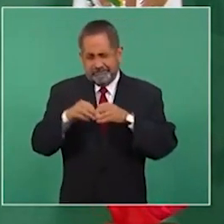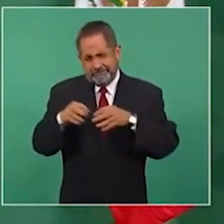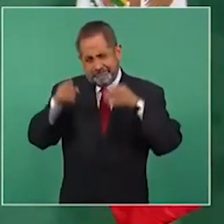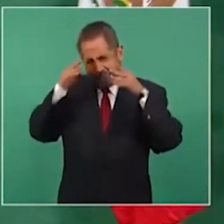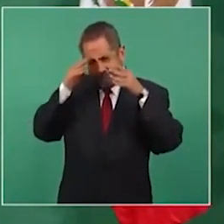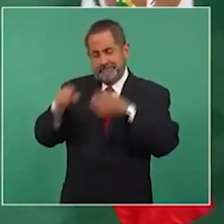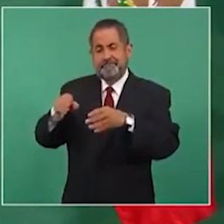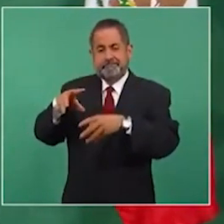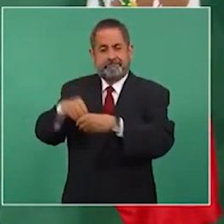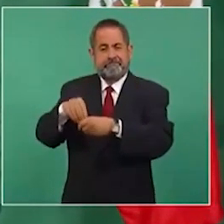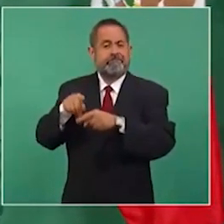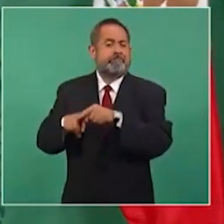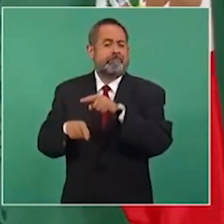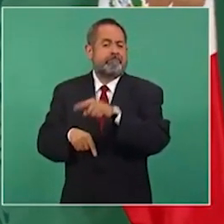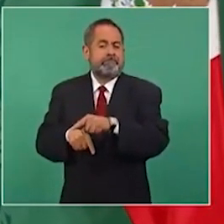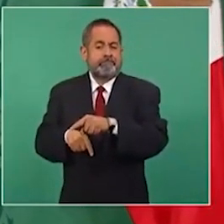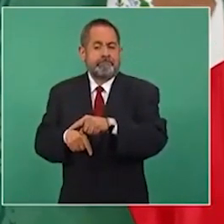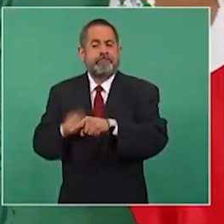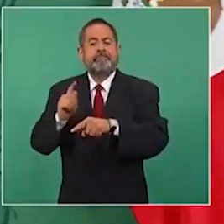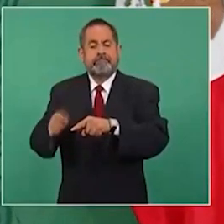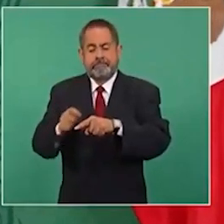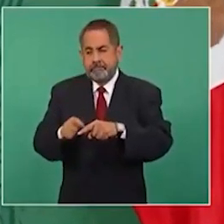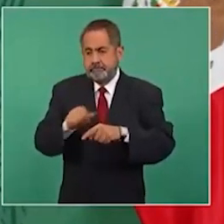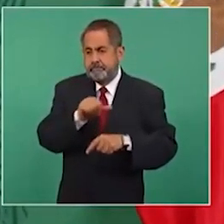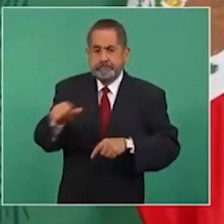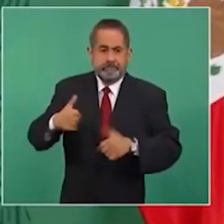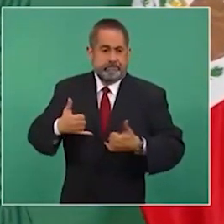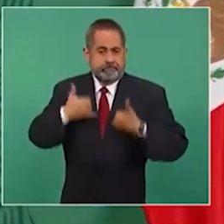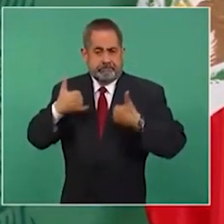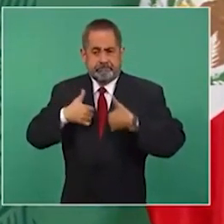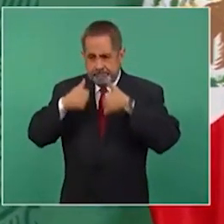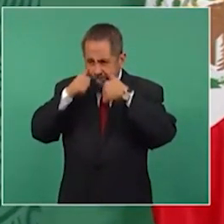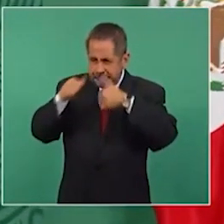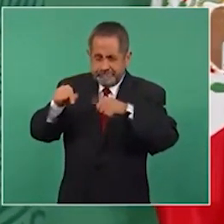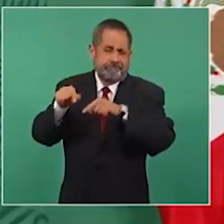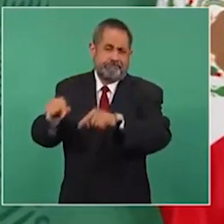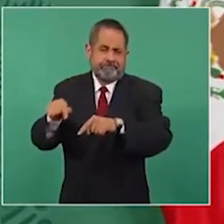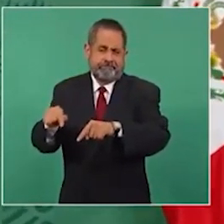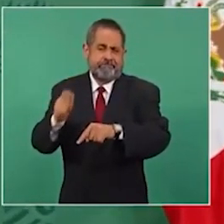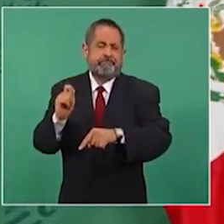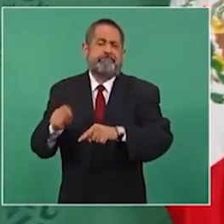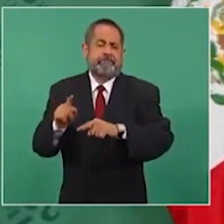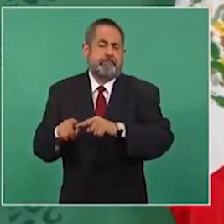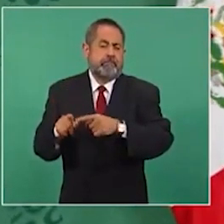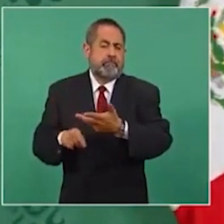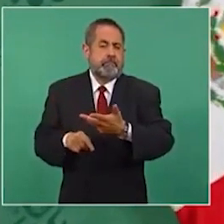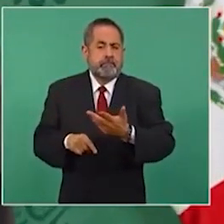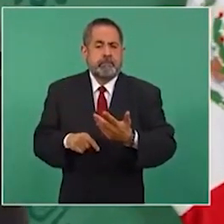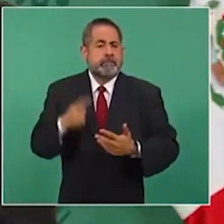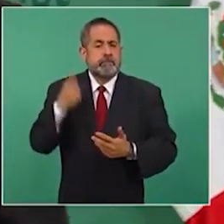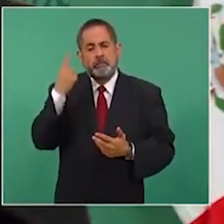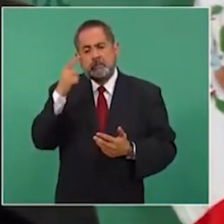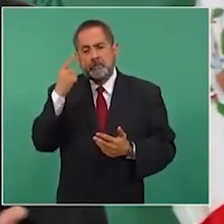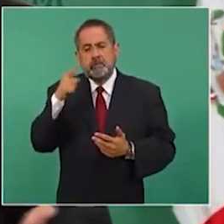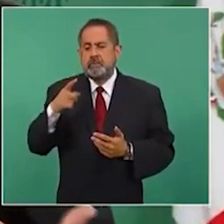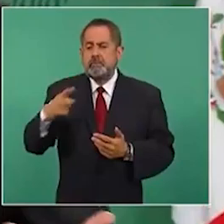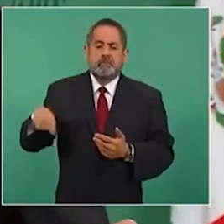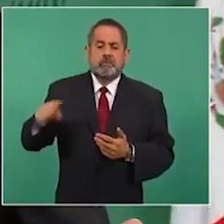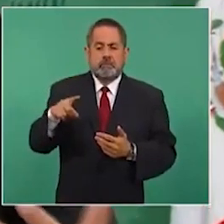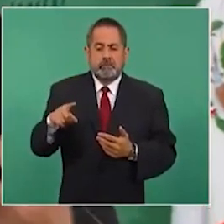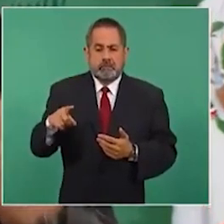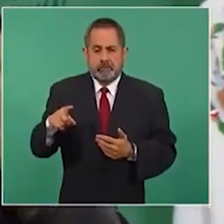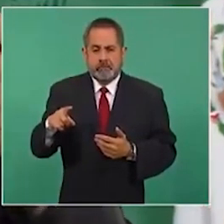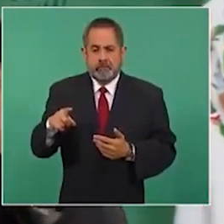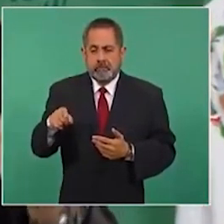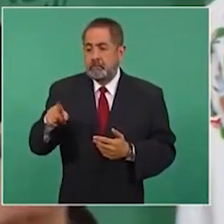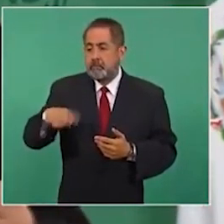el atender a los jóvenes para que no